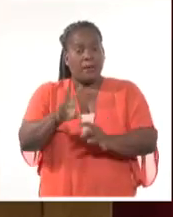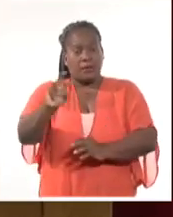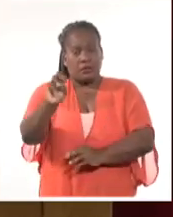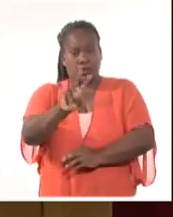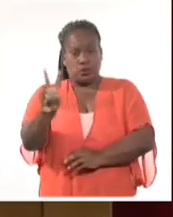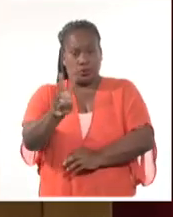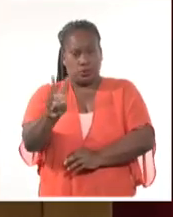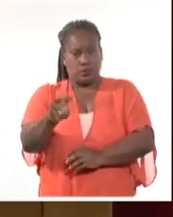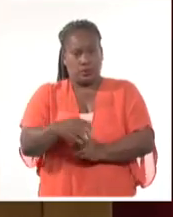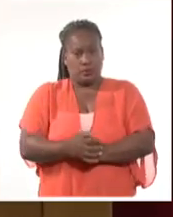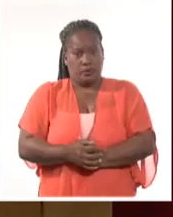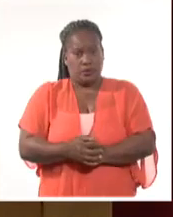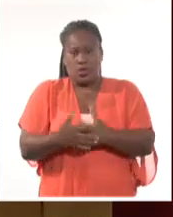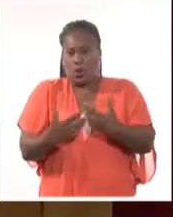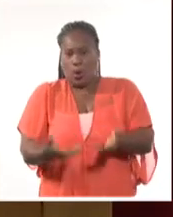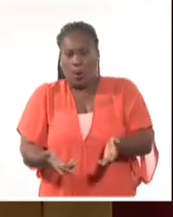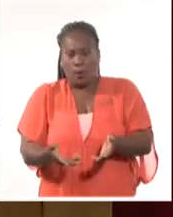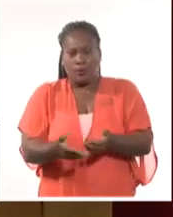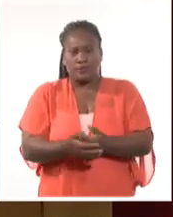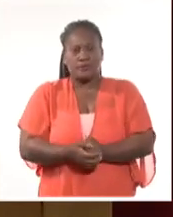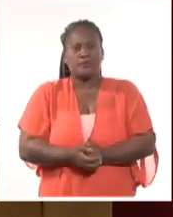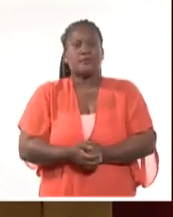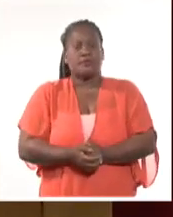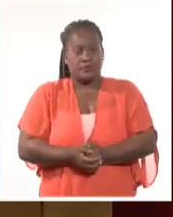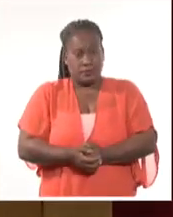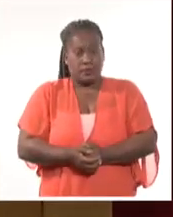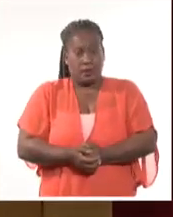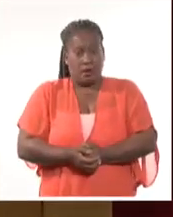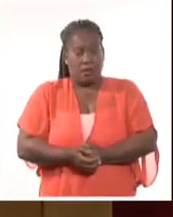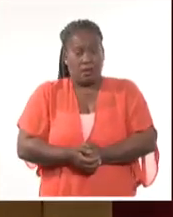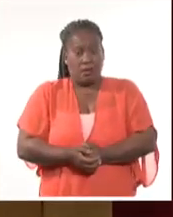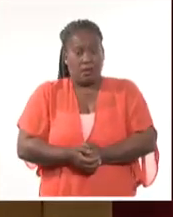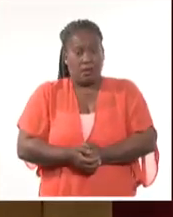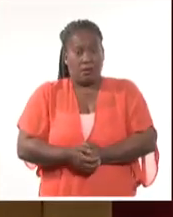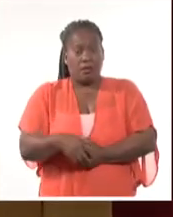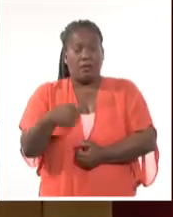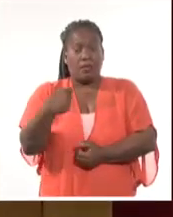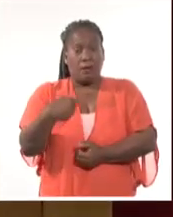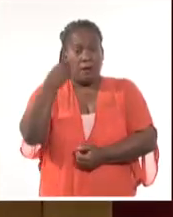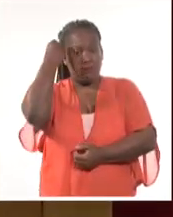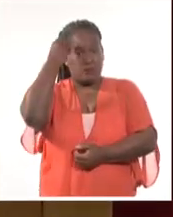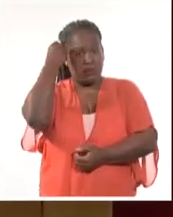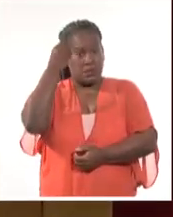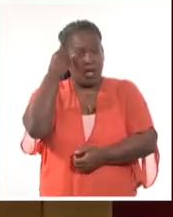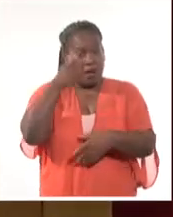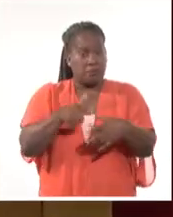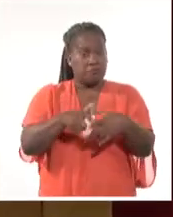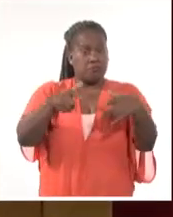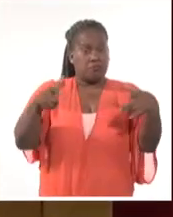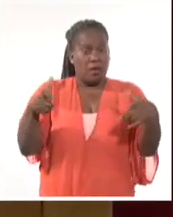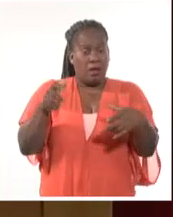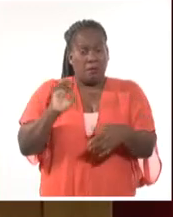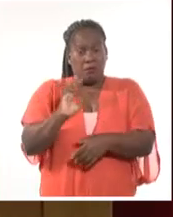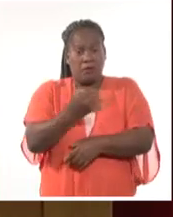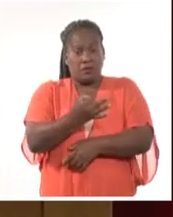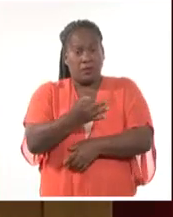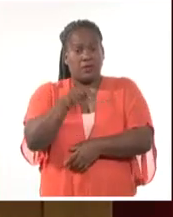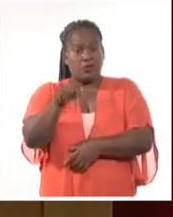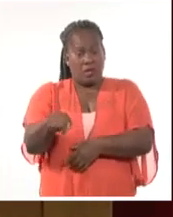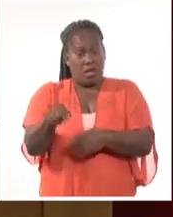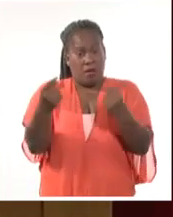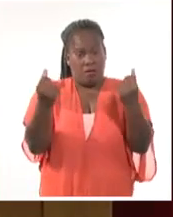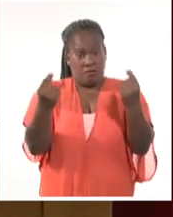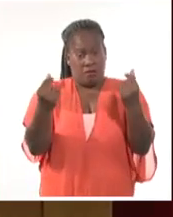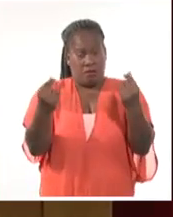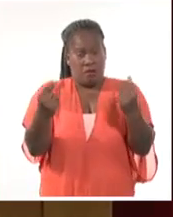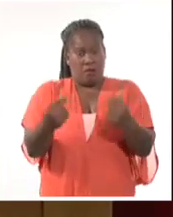Y para eso tenemos que basarnos también en toda la ampliación y perfeccionamiento de los actores económicos y, sobre